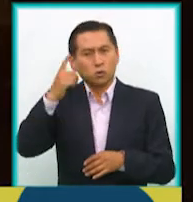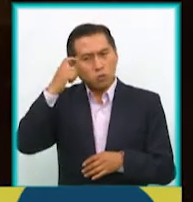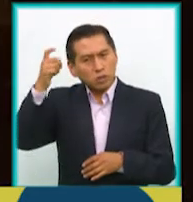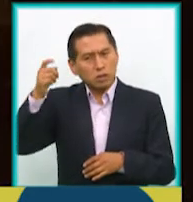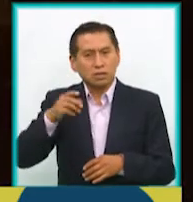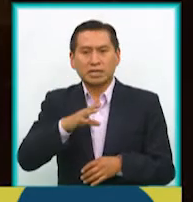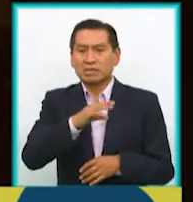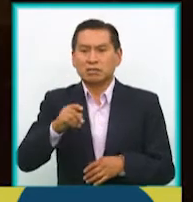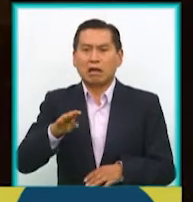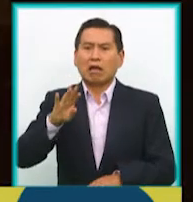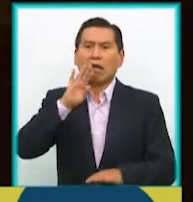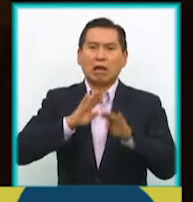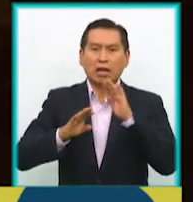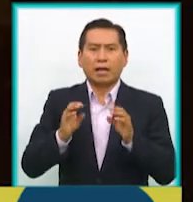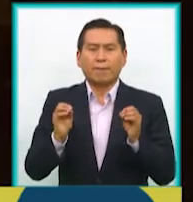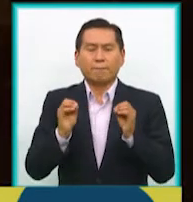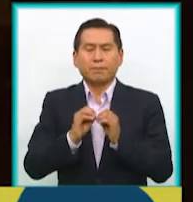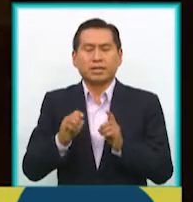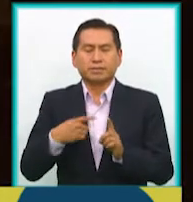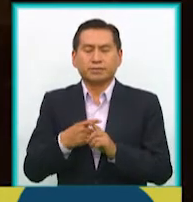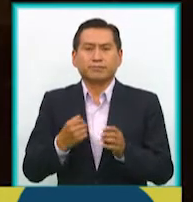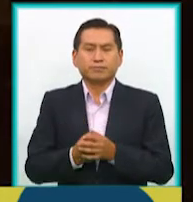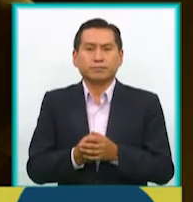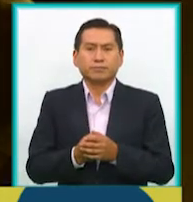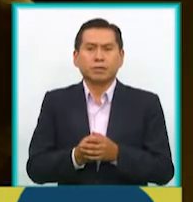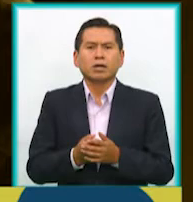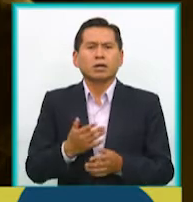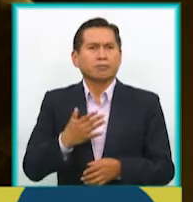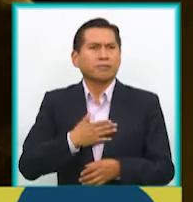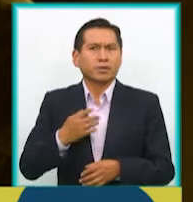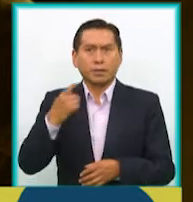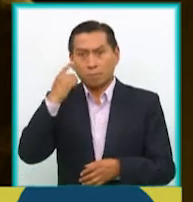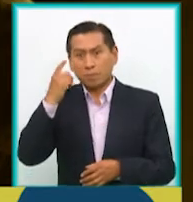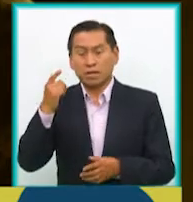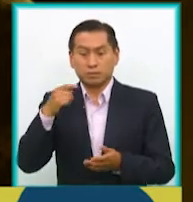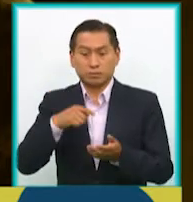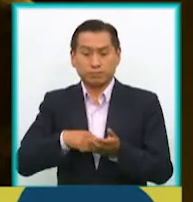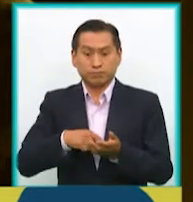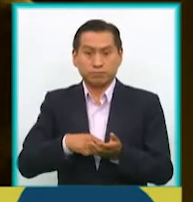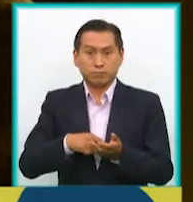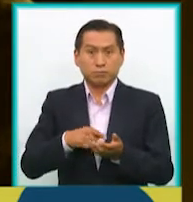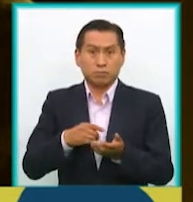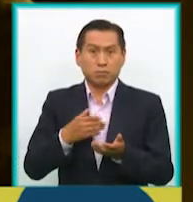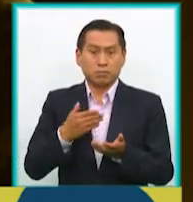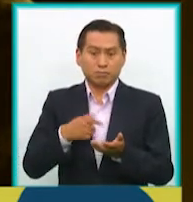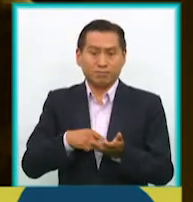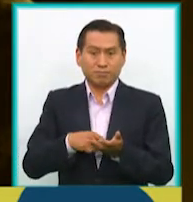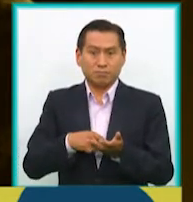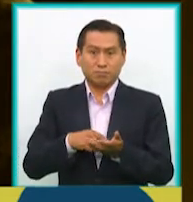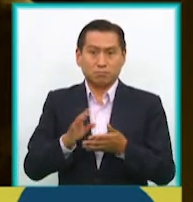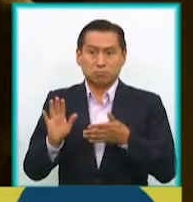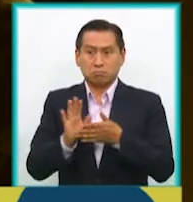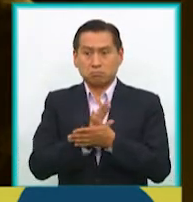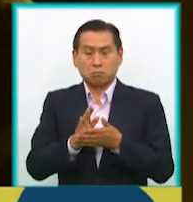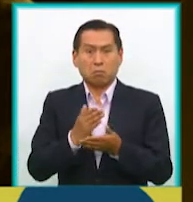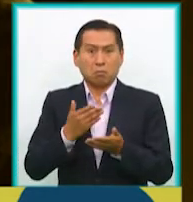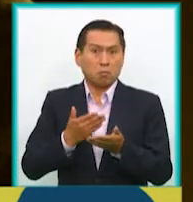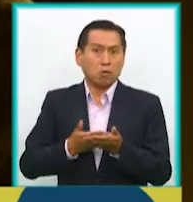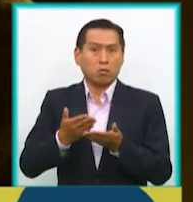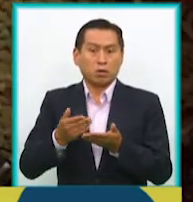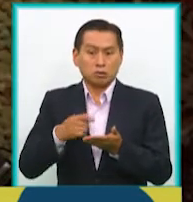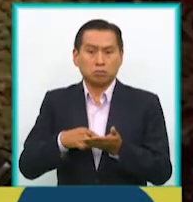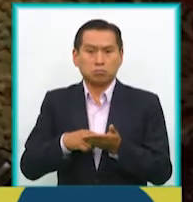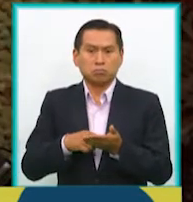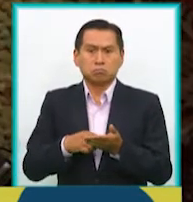las frustraciones. Entonces, creo que es una propuesta, además, bueno, que es una propuesta